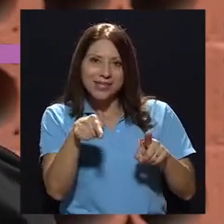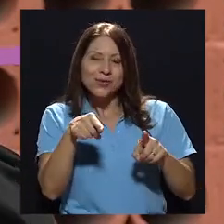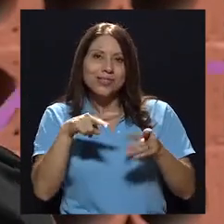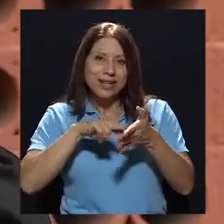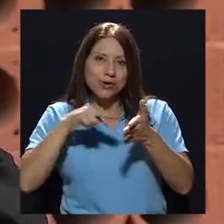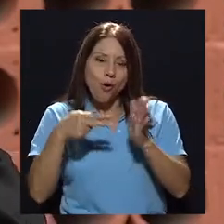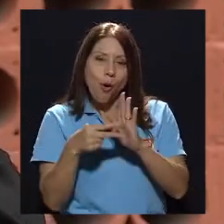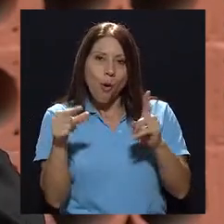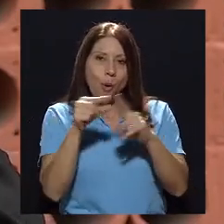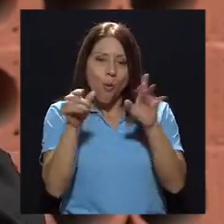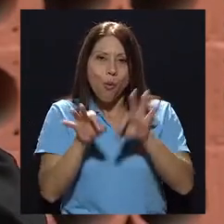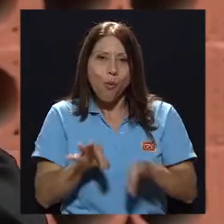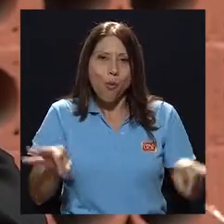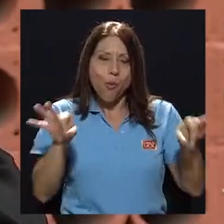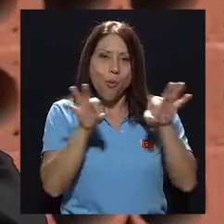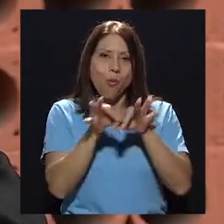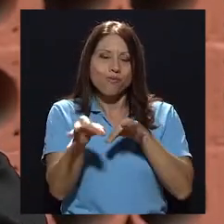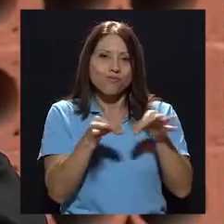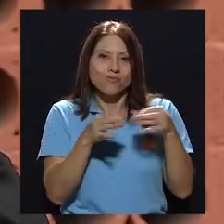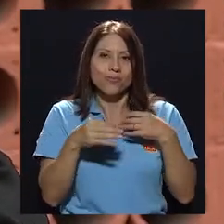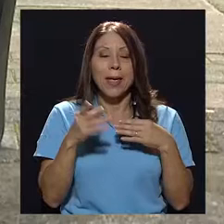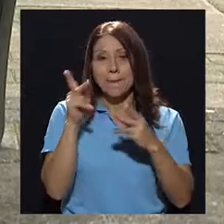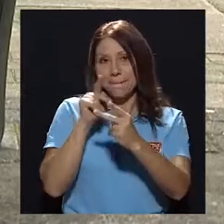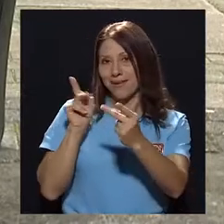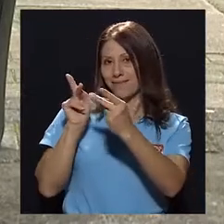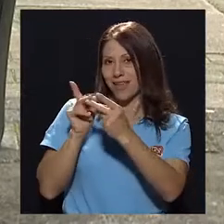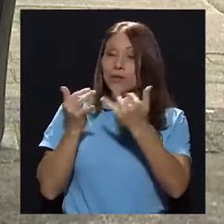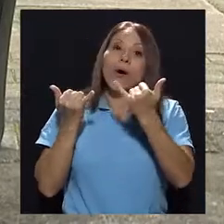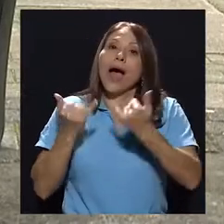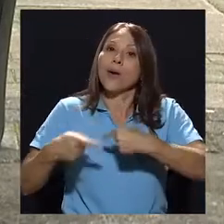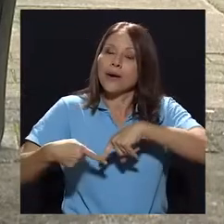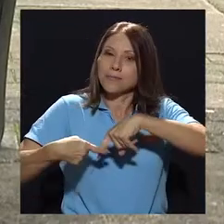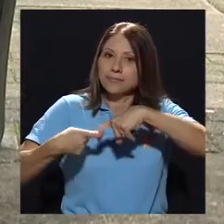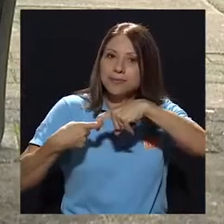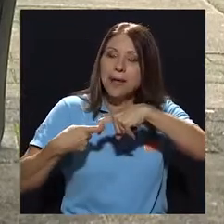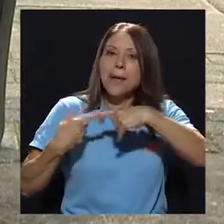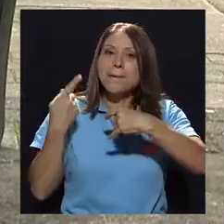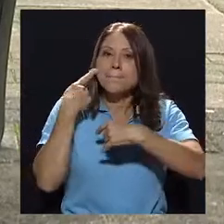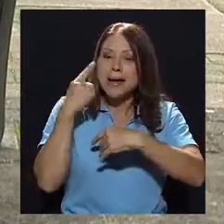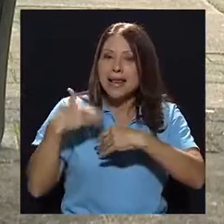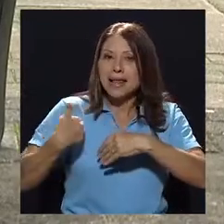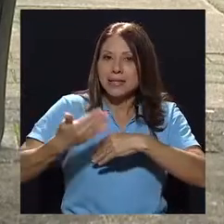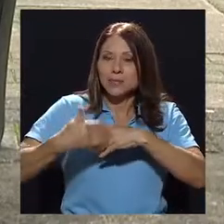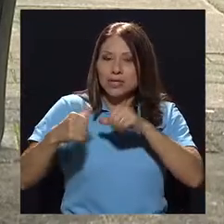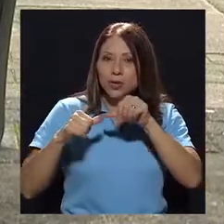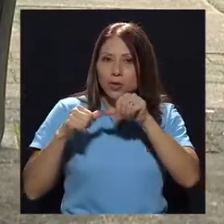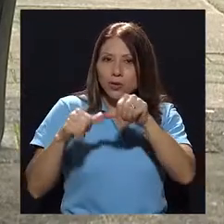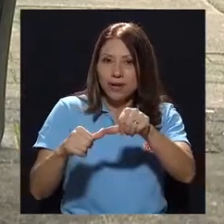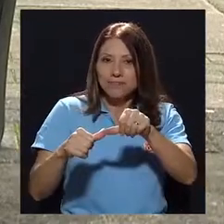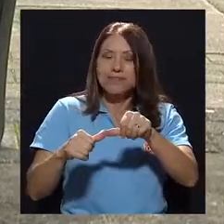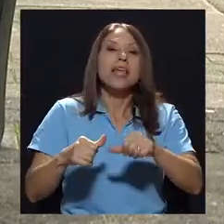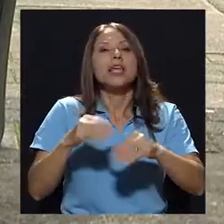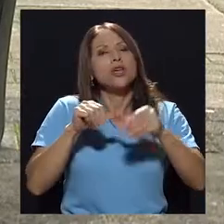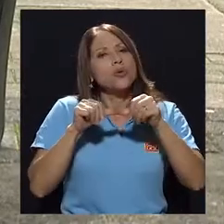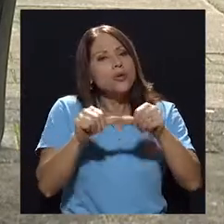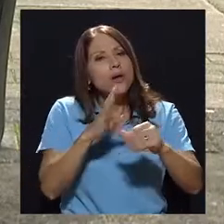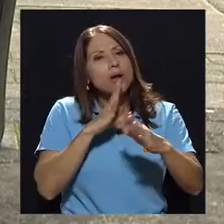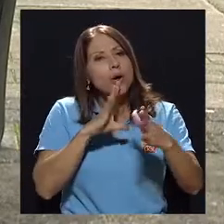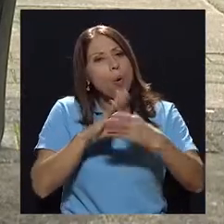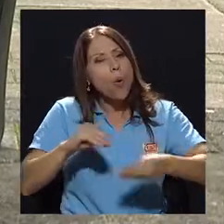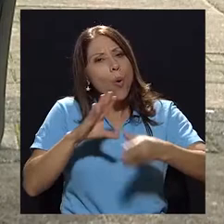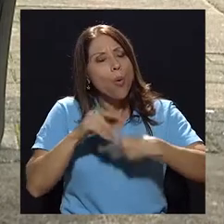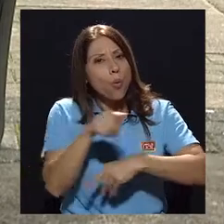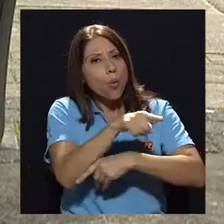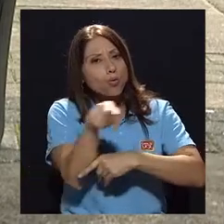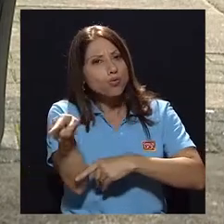que, digamos, que me parece que es importante recargar. Doctor, vamos a hacer aquí una primera pausa para luego retornar, y seguirles contando